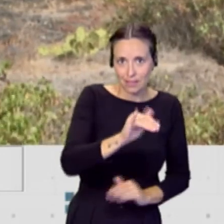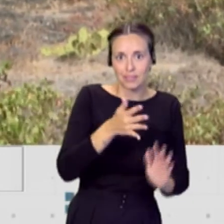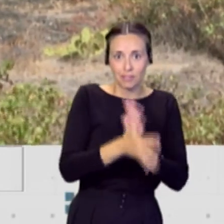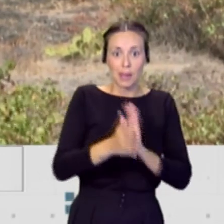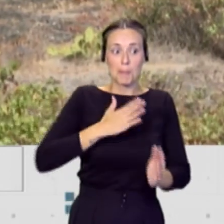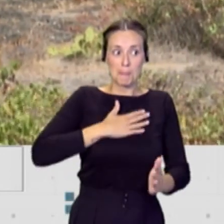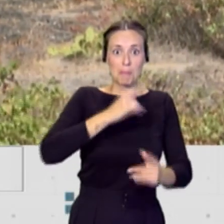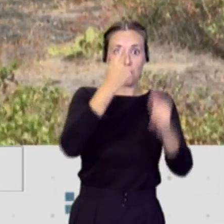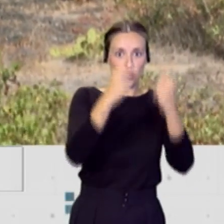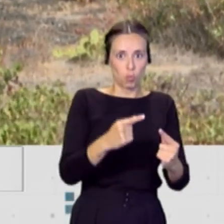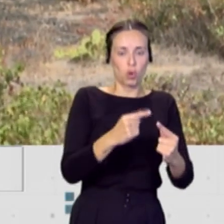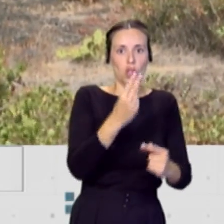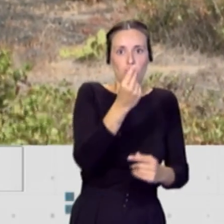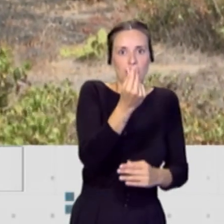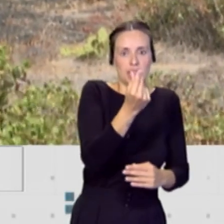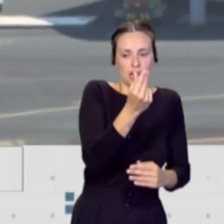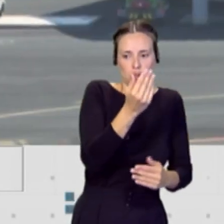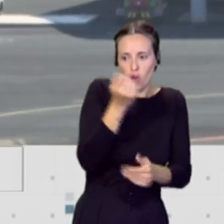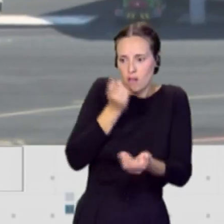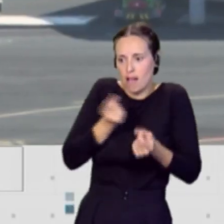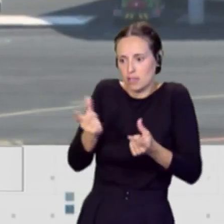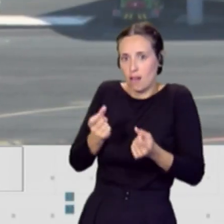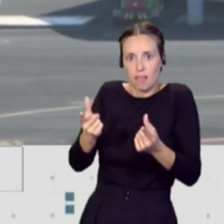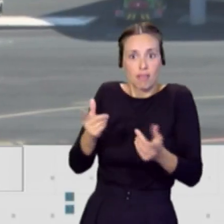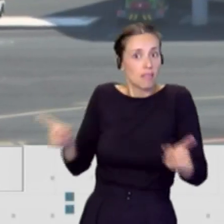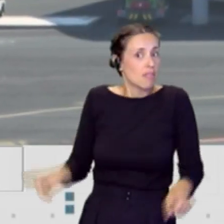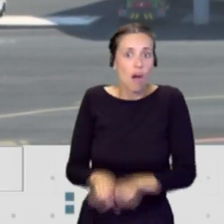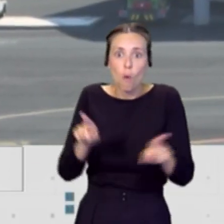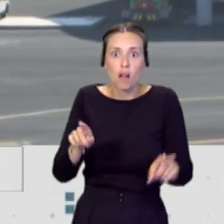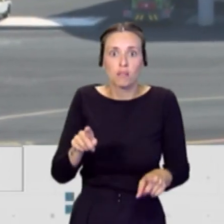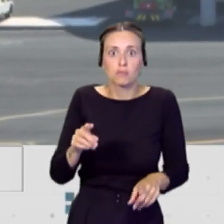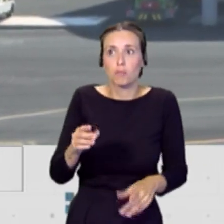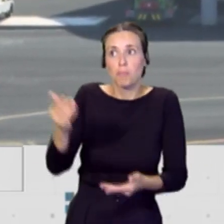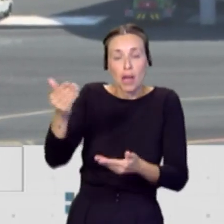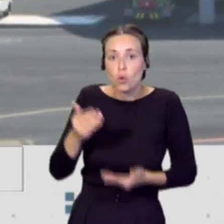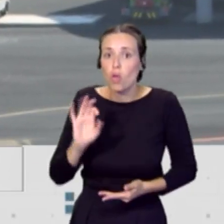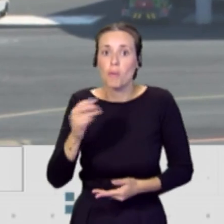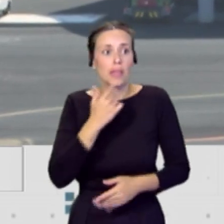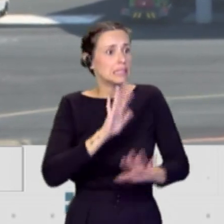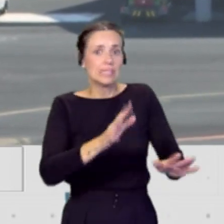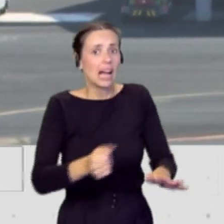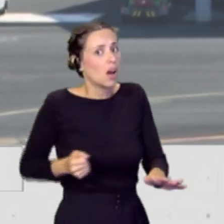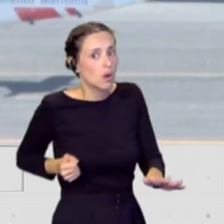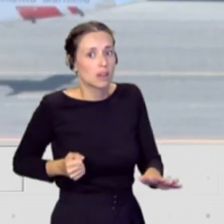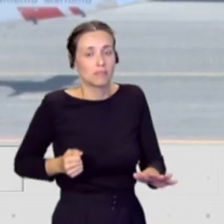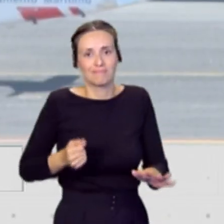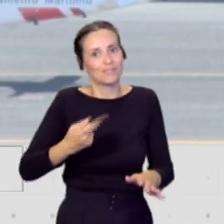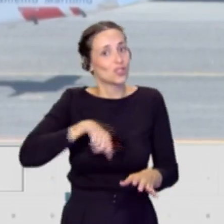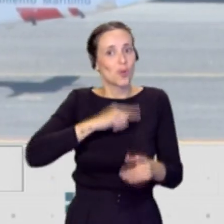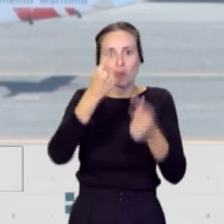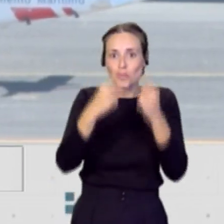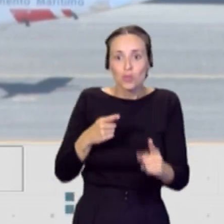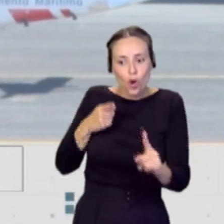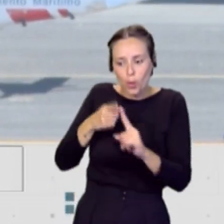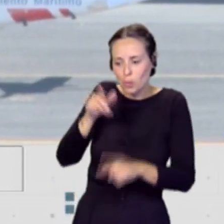presupuesto sin importarnos, sin que nadie nos diga no gasten, no dejen de gastar, pero estamos empleando nuestro presupuesto para hacer otras cosas, para la atención de esta